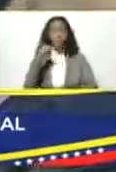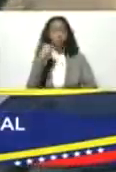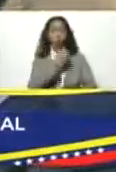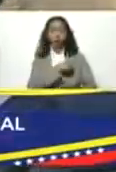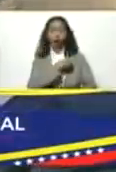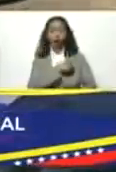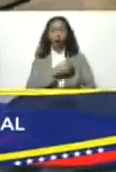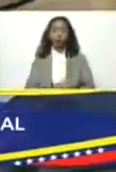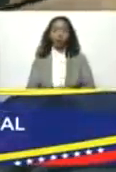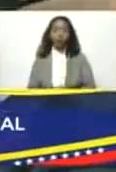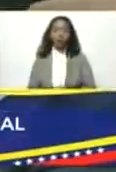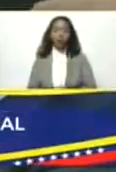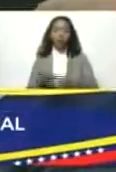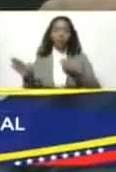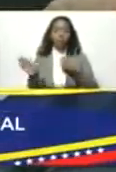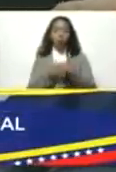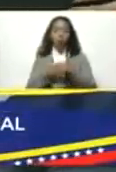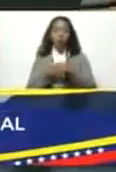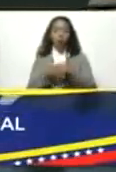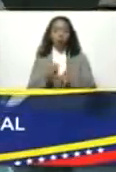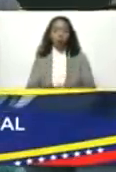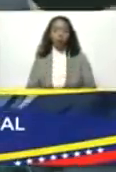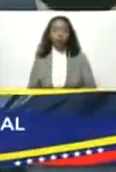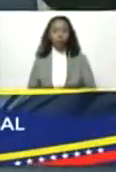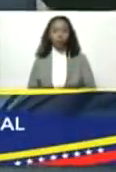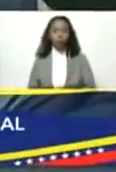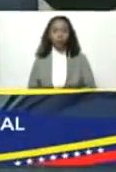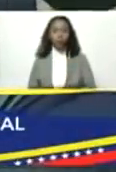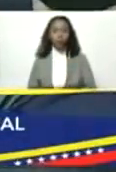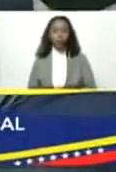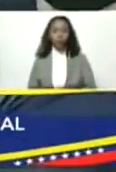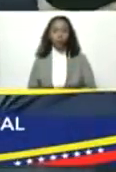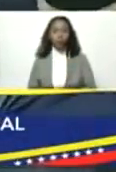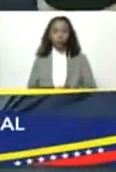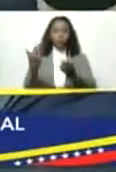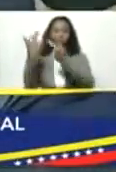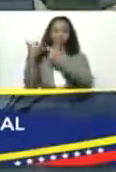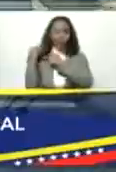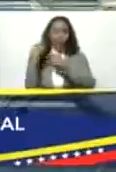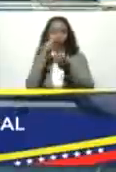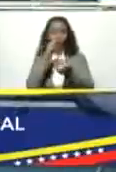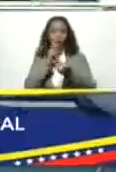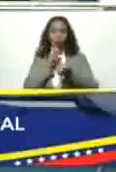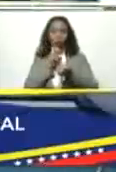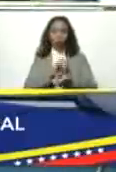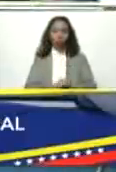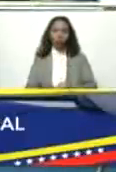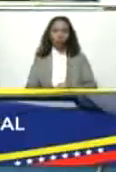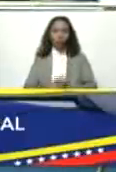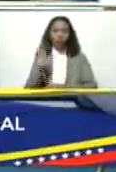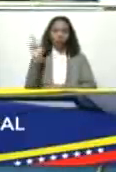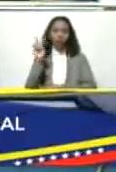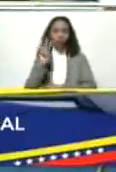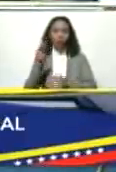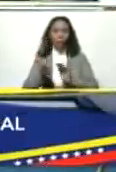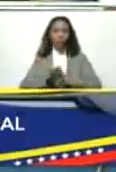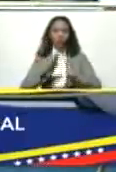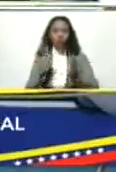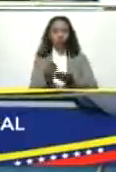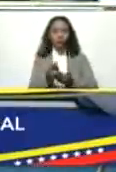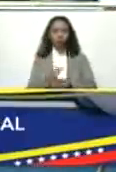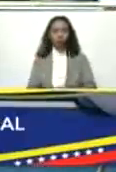que se cierren las corresponsalías cuentas bancarias de Venezuela en el mundo